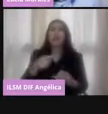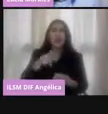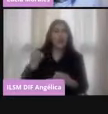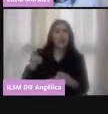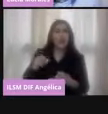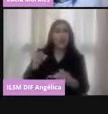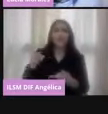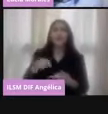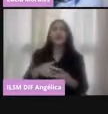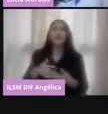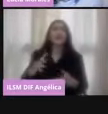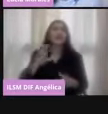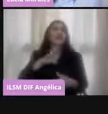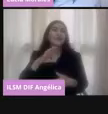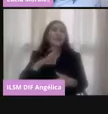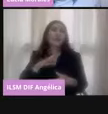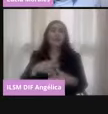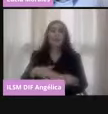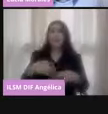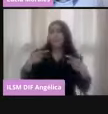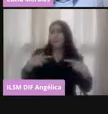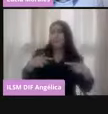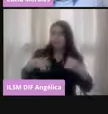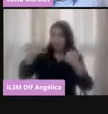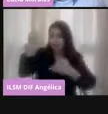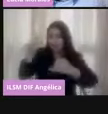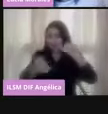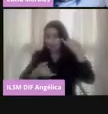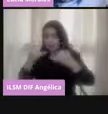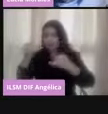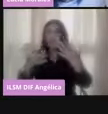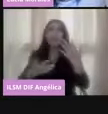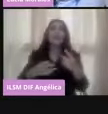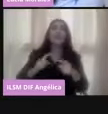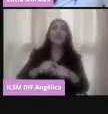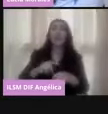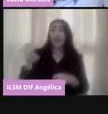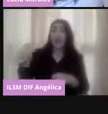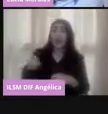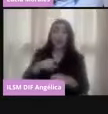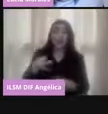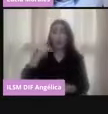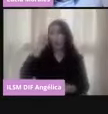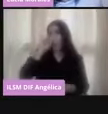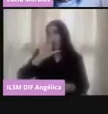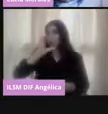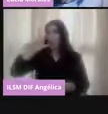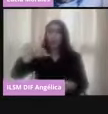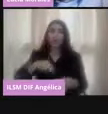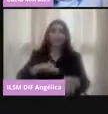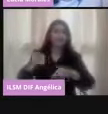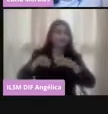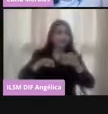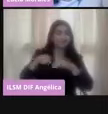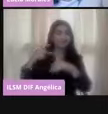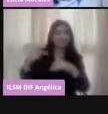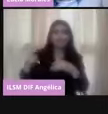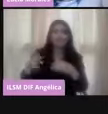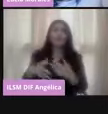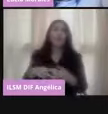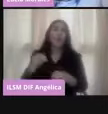cuenta con personalidad jurídica y patrimonio propio, y es profesional además en su desempeño e independiente,